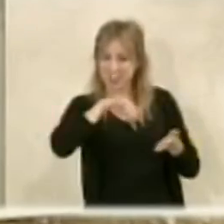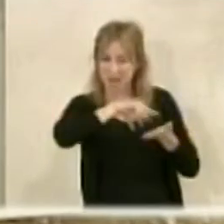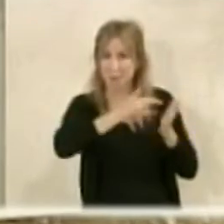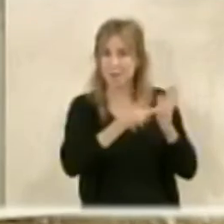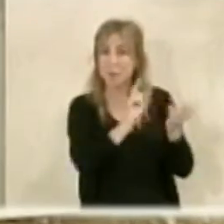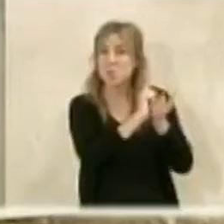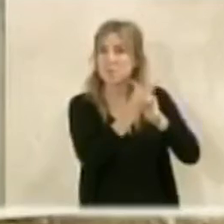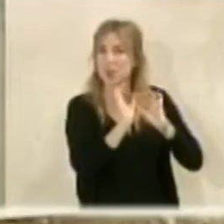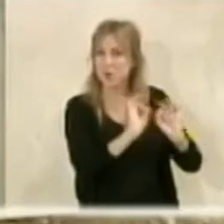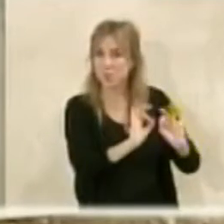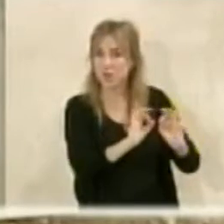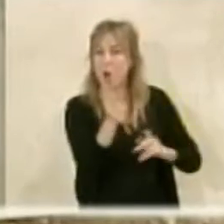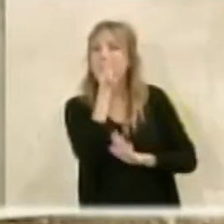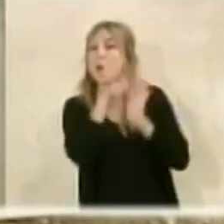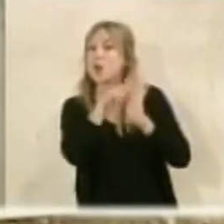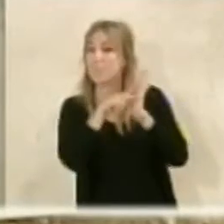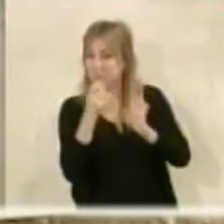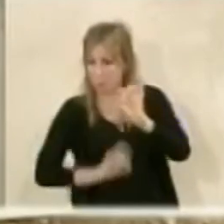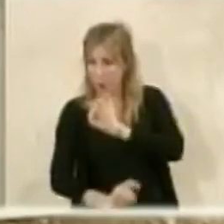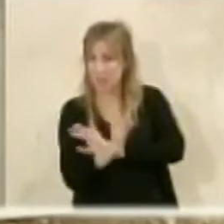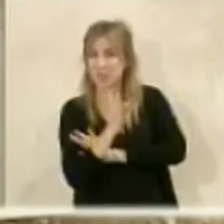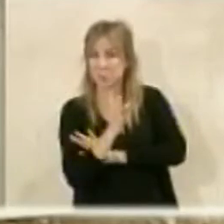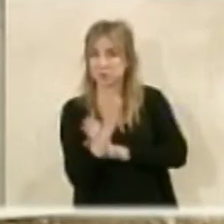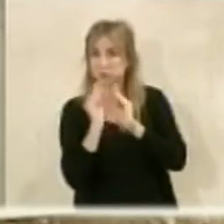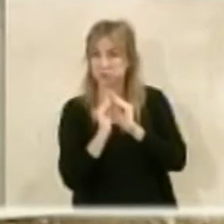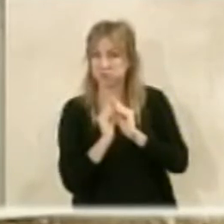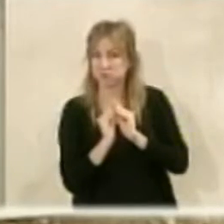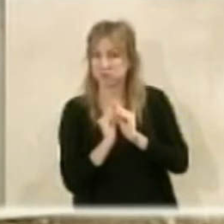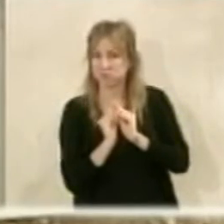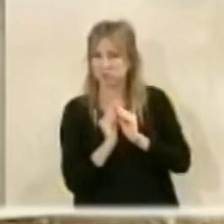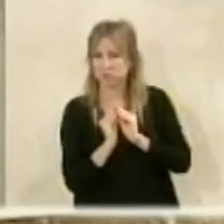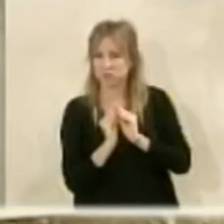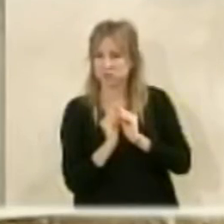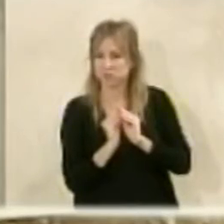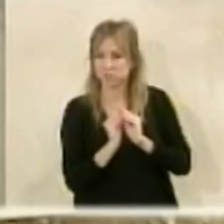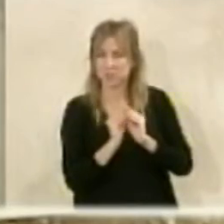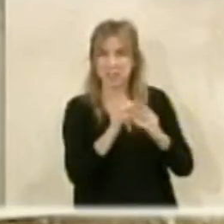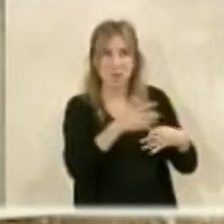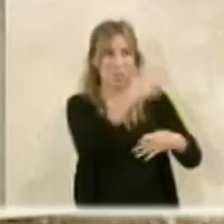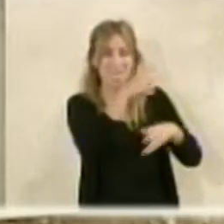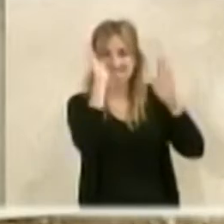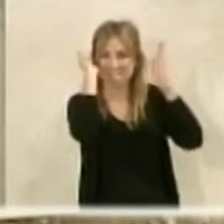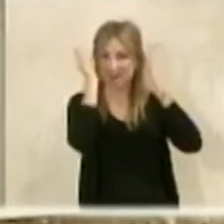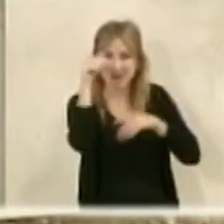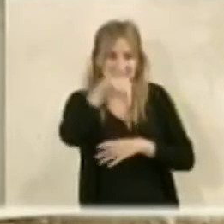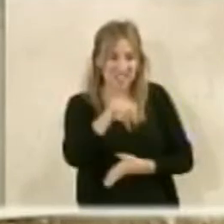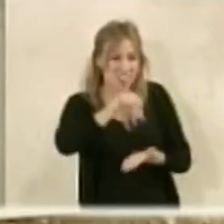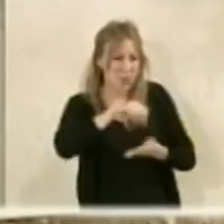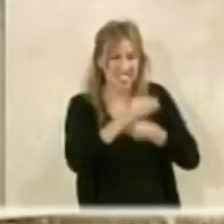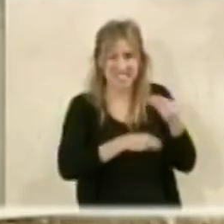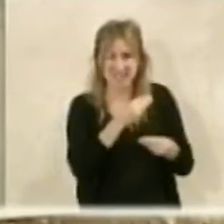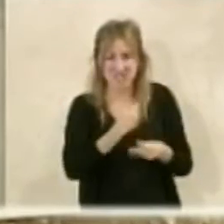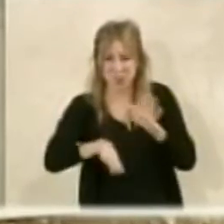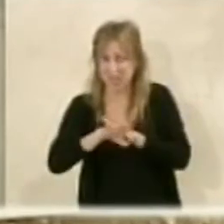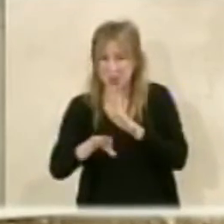o hacemos la normativa que creamos oportuna pues no veamos verdaderas barbaridades que se han hecho en esta ciudad y